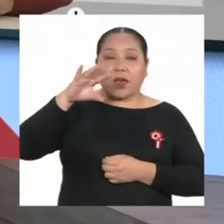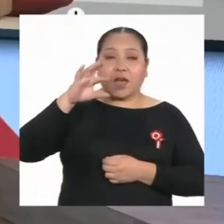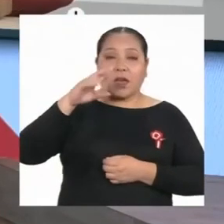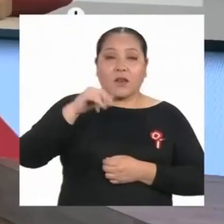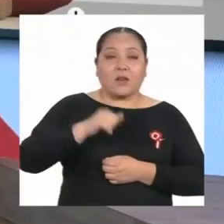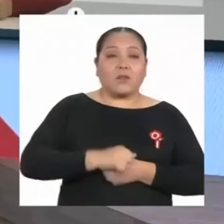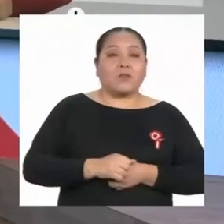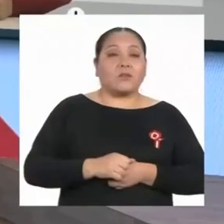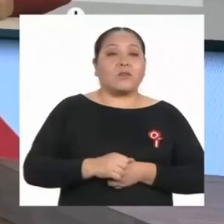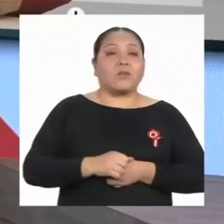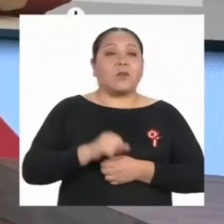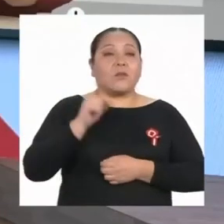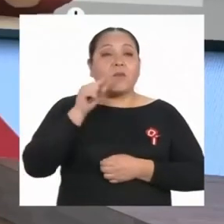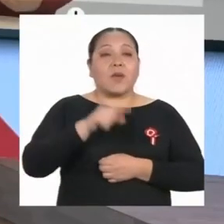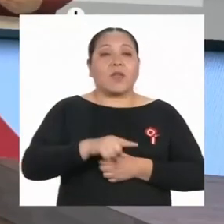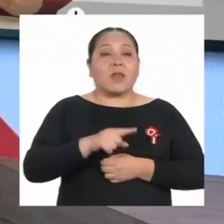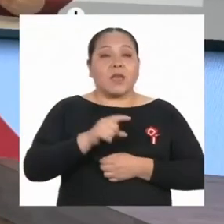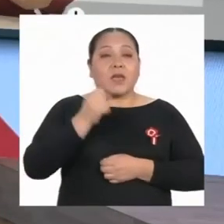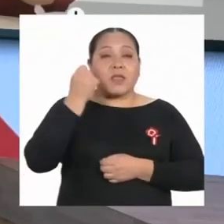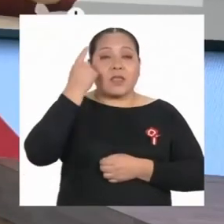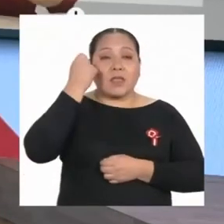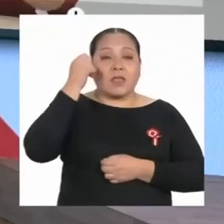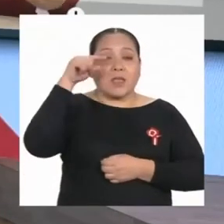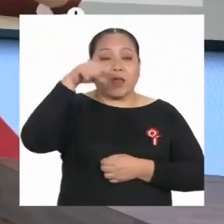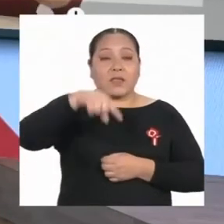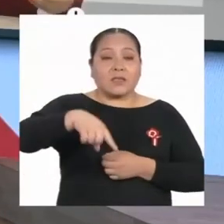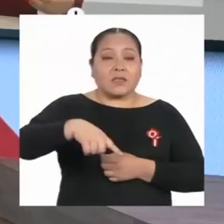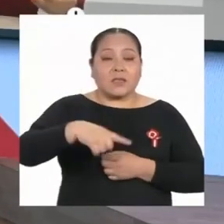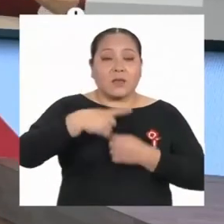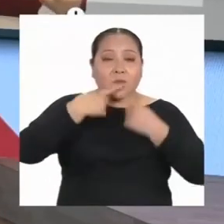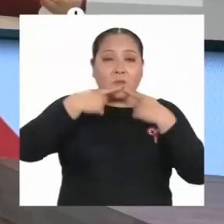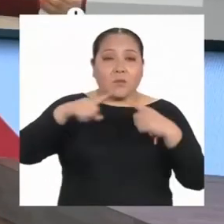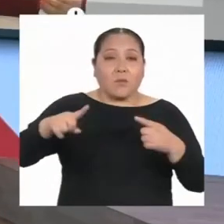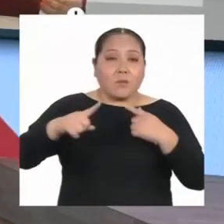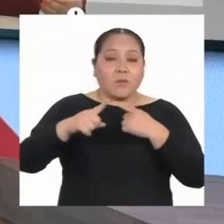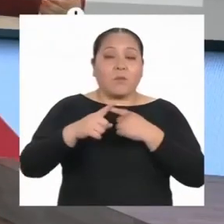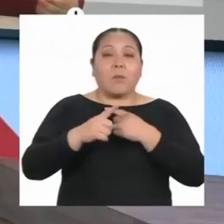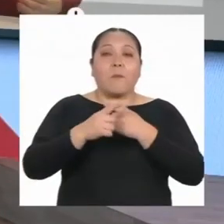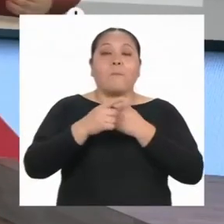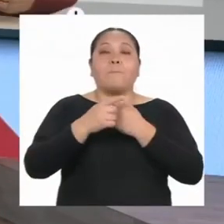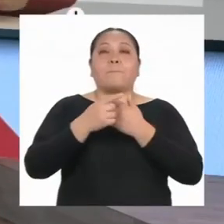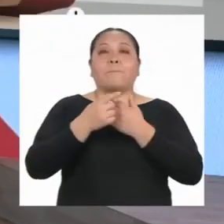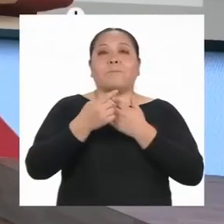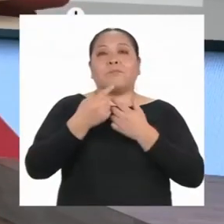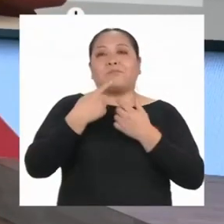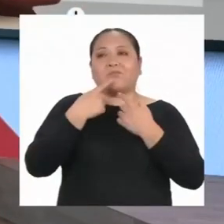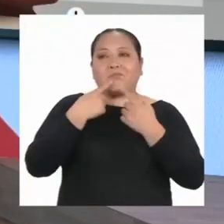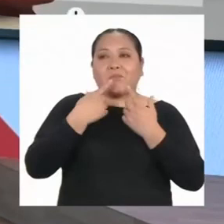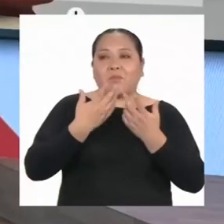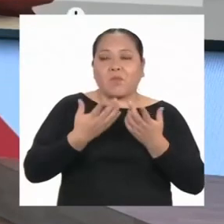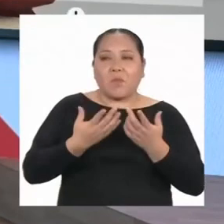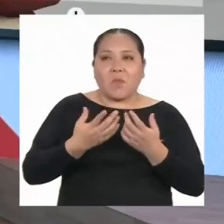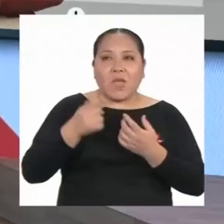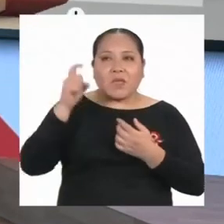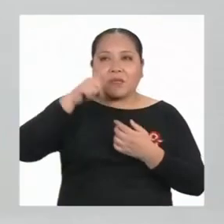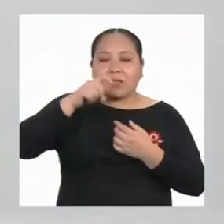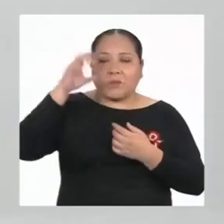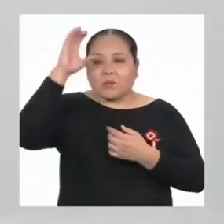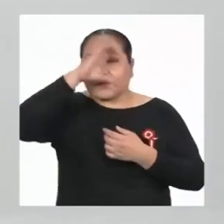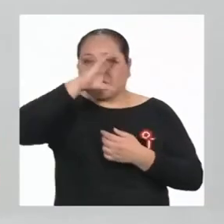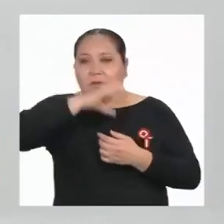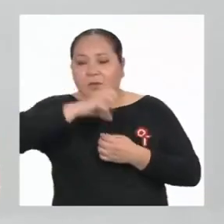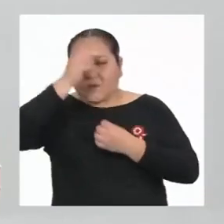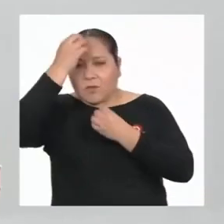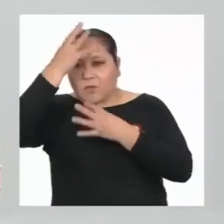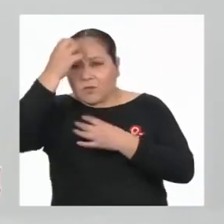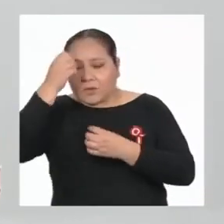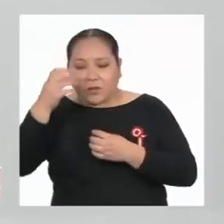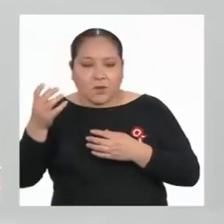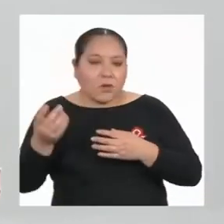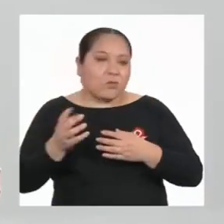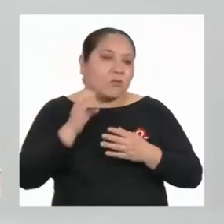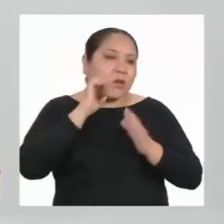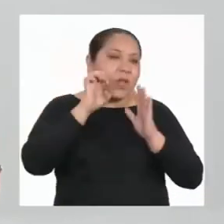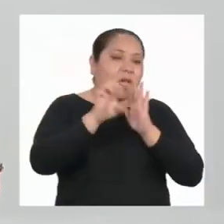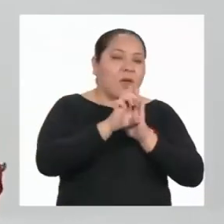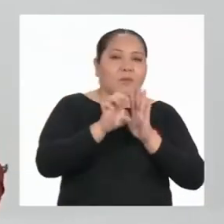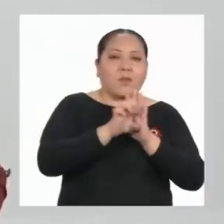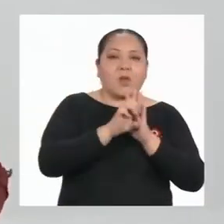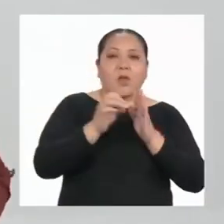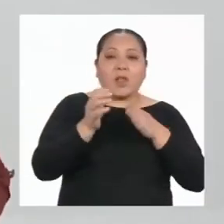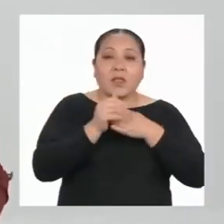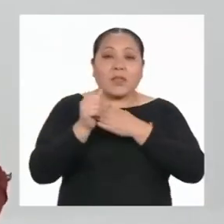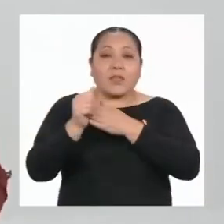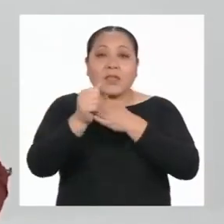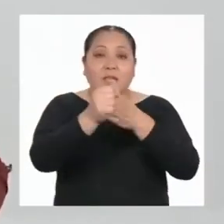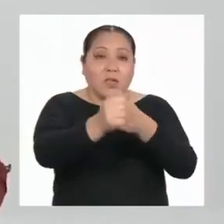texto, para comprender el mensaje tenemos que buscar información que nos oriente como el título de la tabla